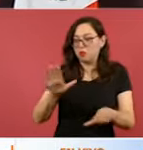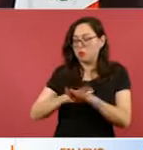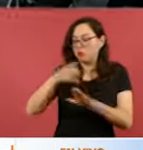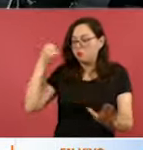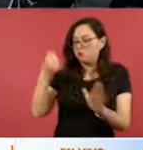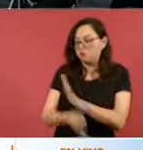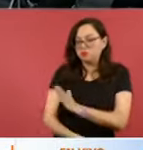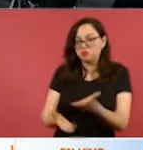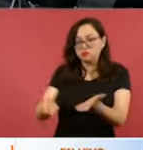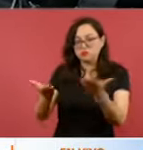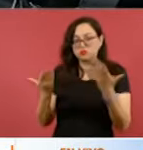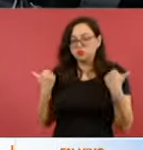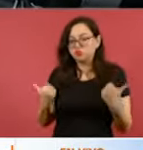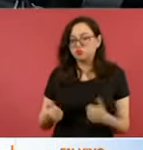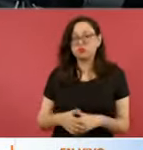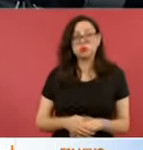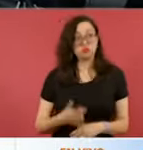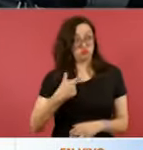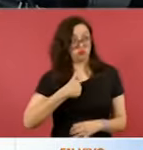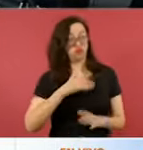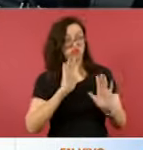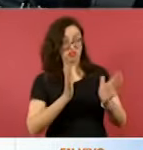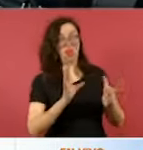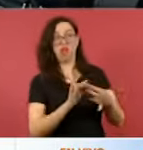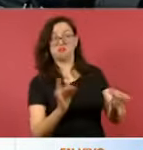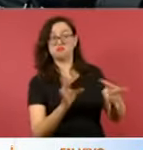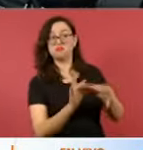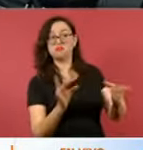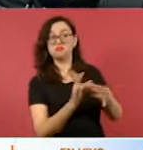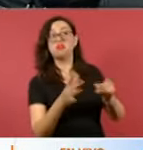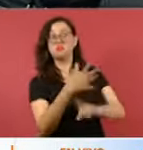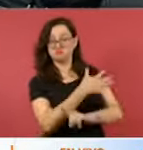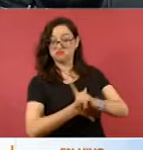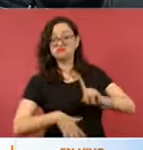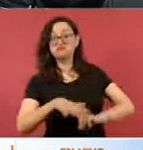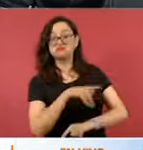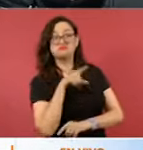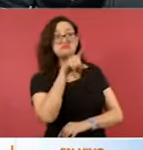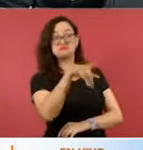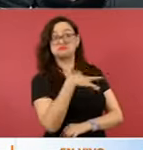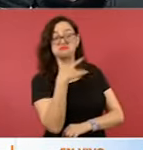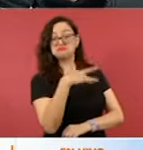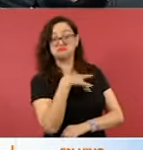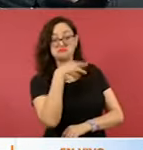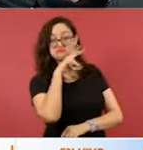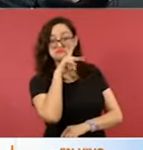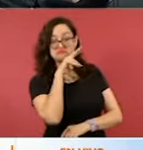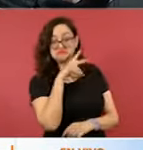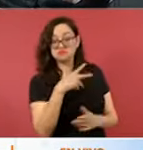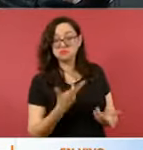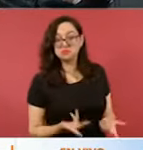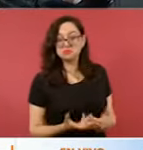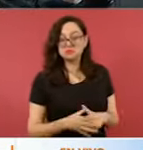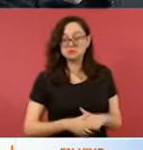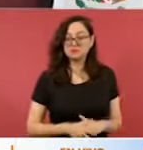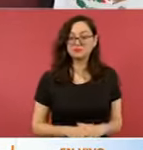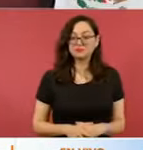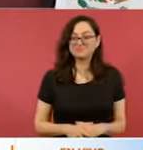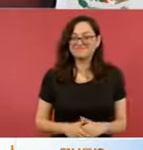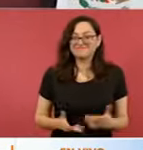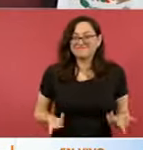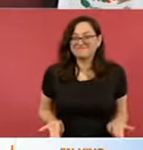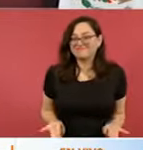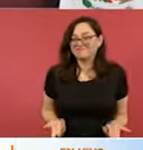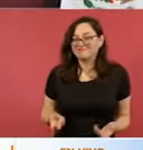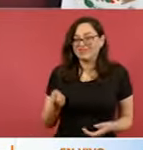preocupación por el panorama que le comento de las inhabilitaciones, desapariciones, detenciones? Es que no me